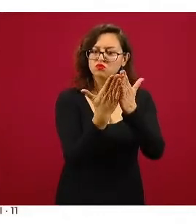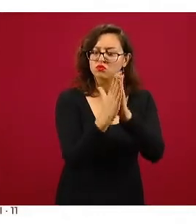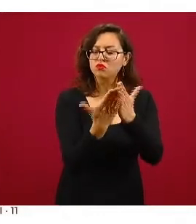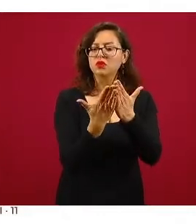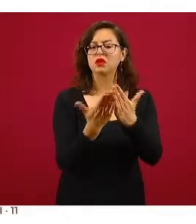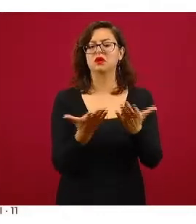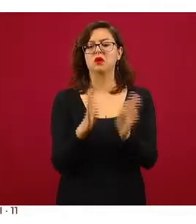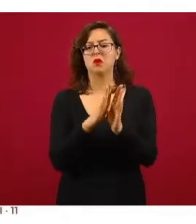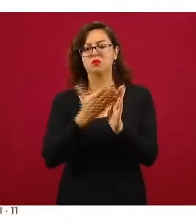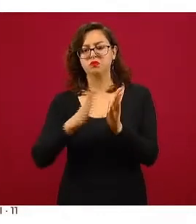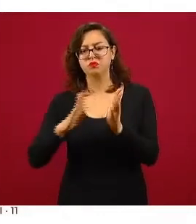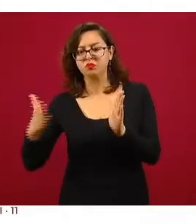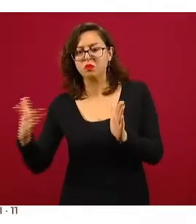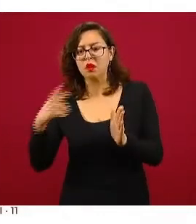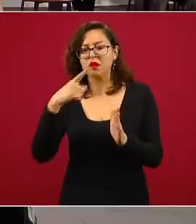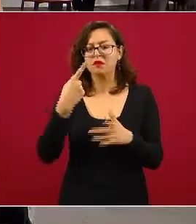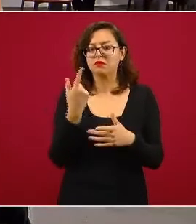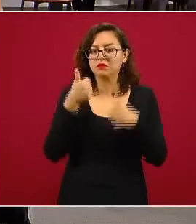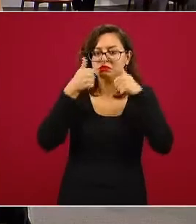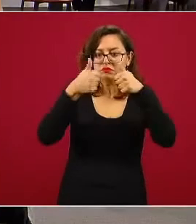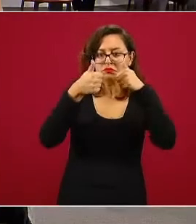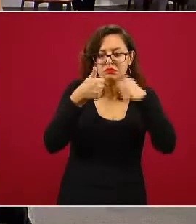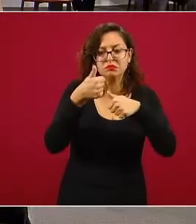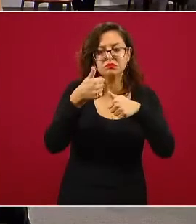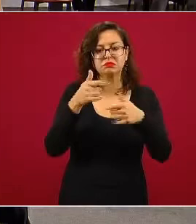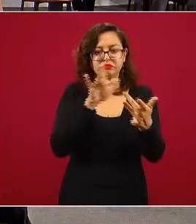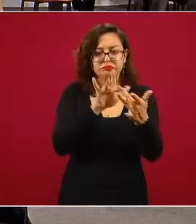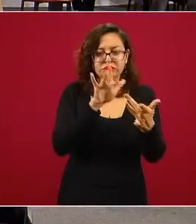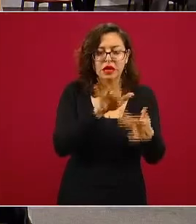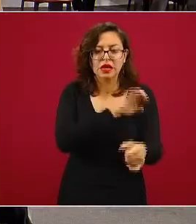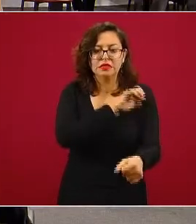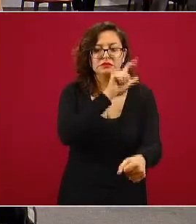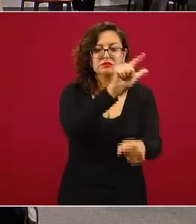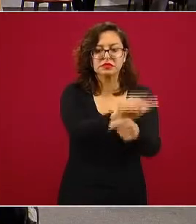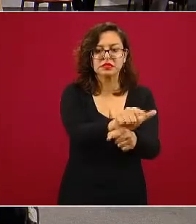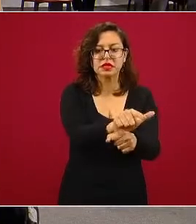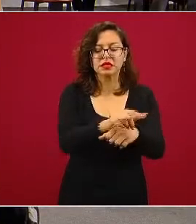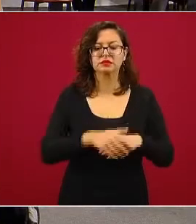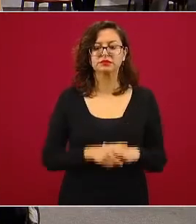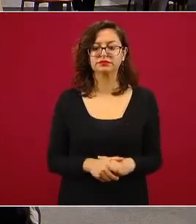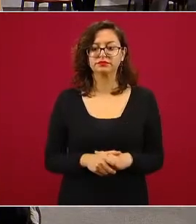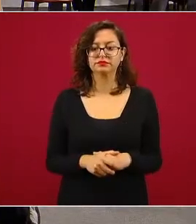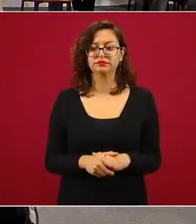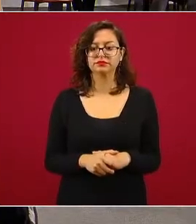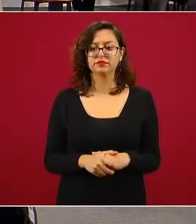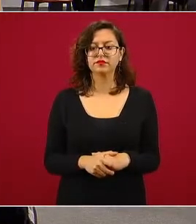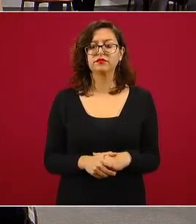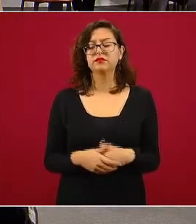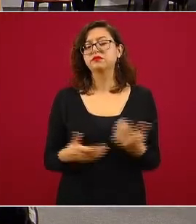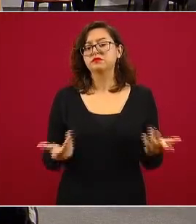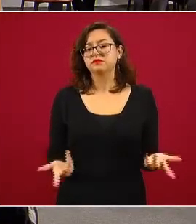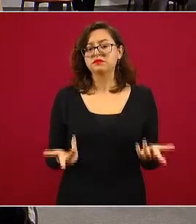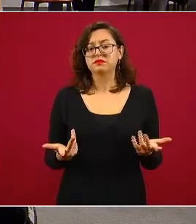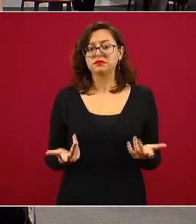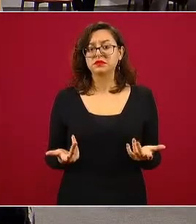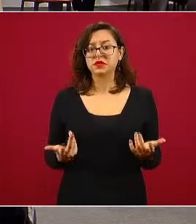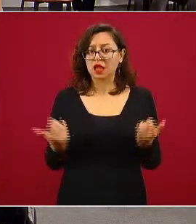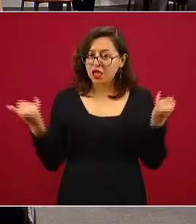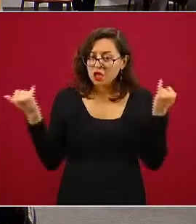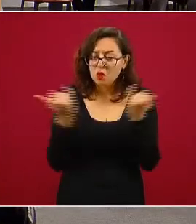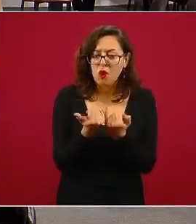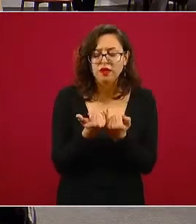y atención especial. Pero no todo será igual, no vamos a estar completos.